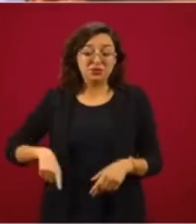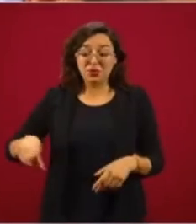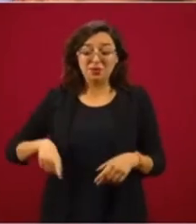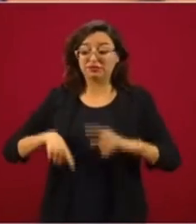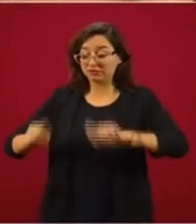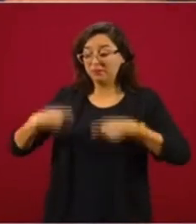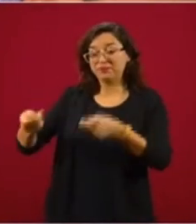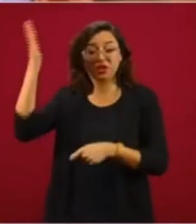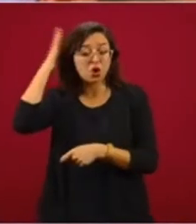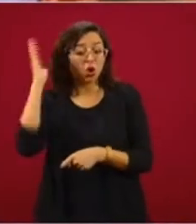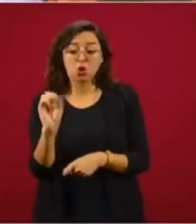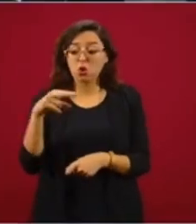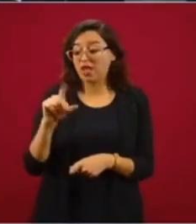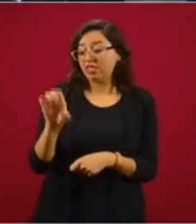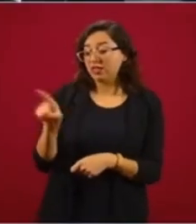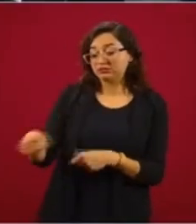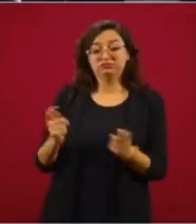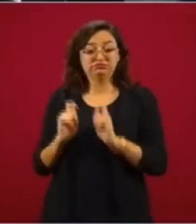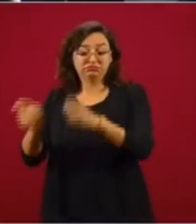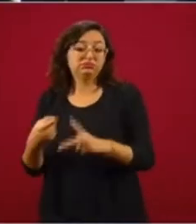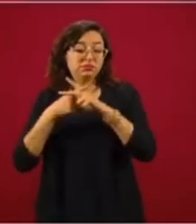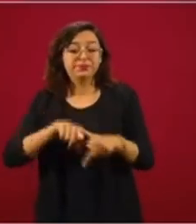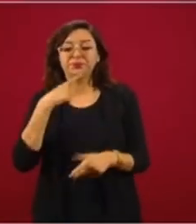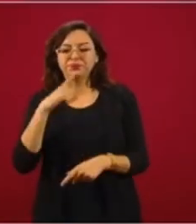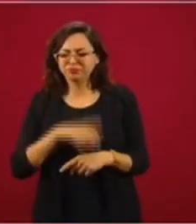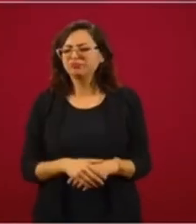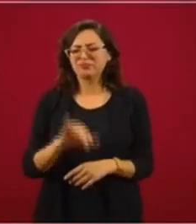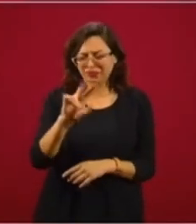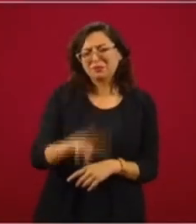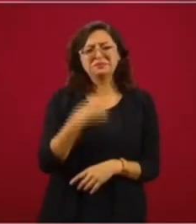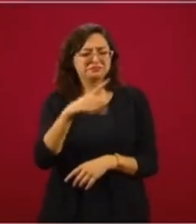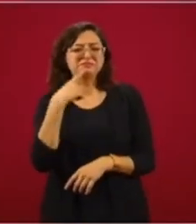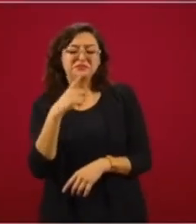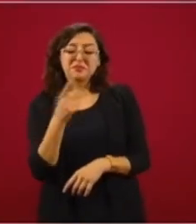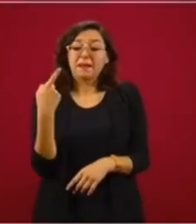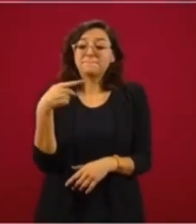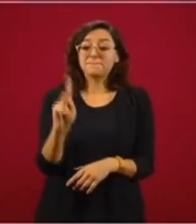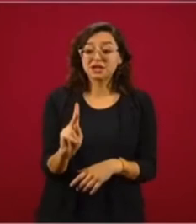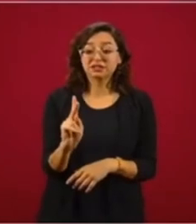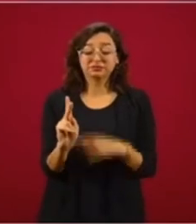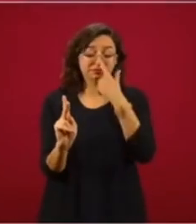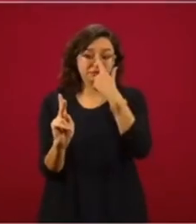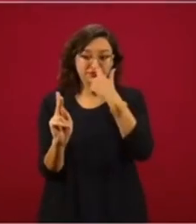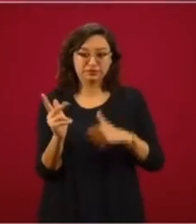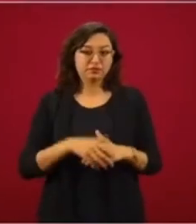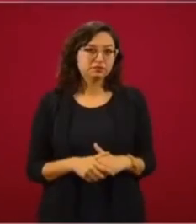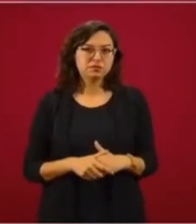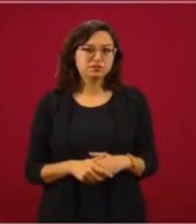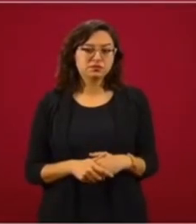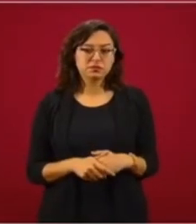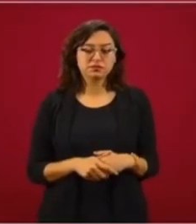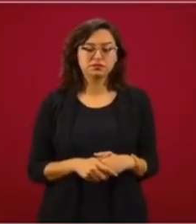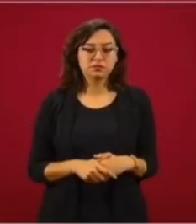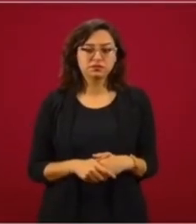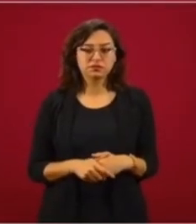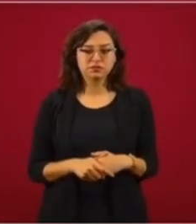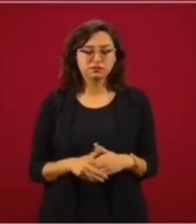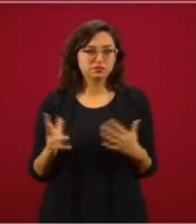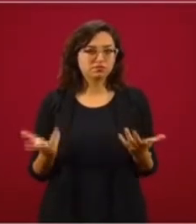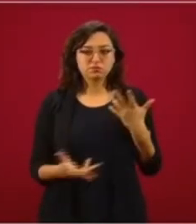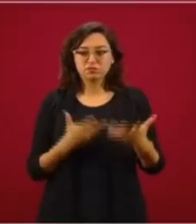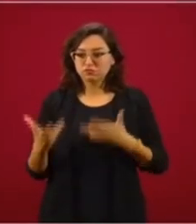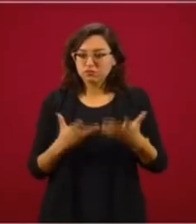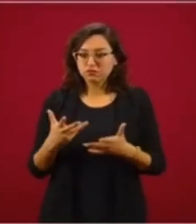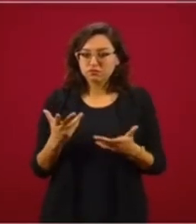ella tomó la gestión como titular de la CONAD. Sí, han hecho estas denuncias, pero no han habido